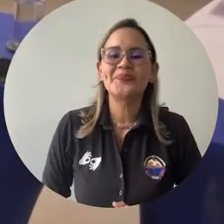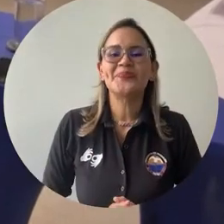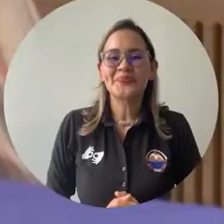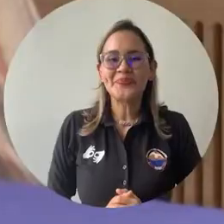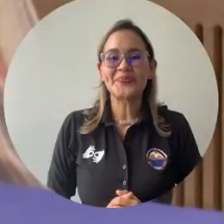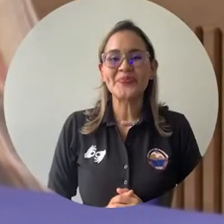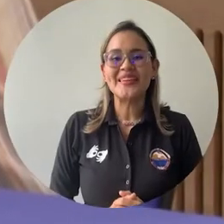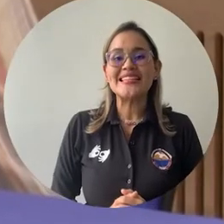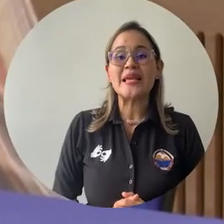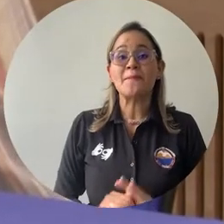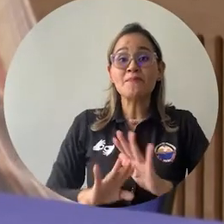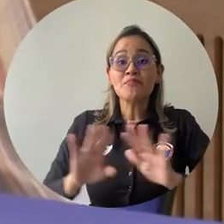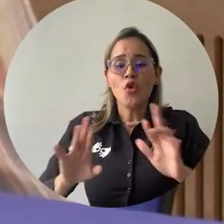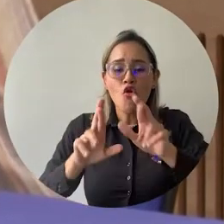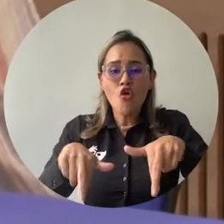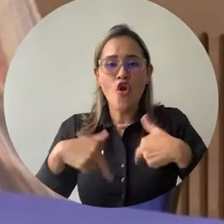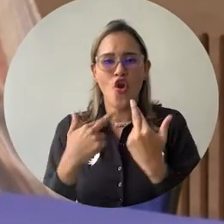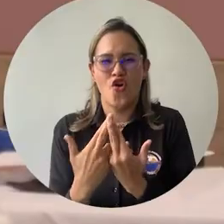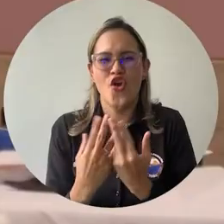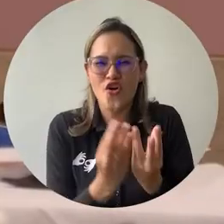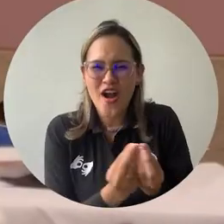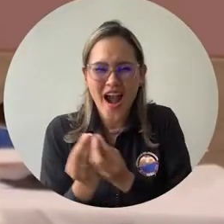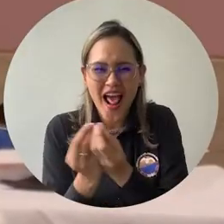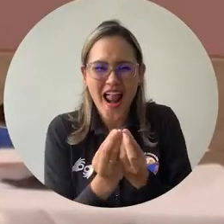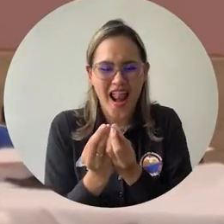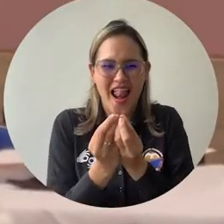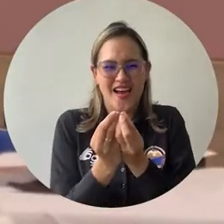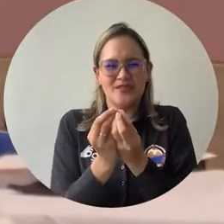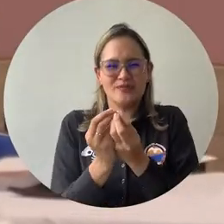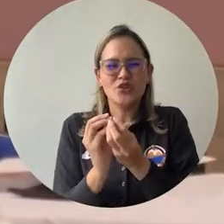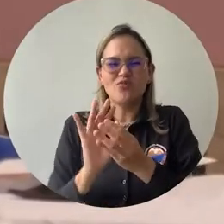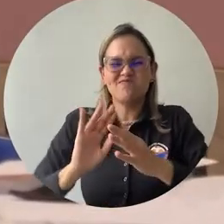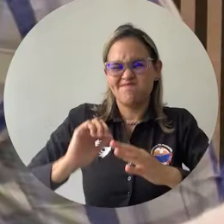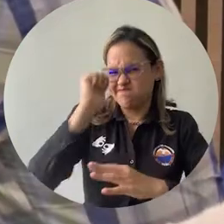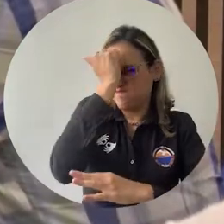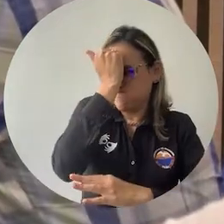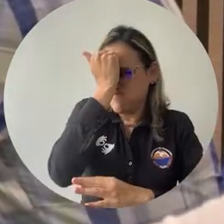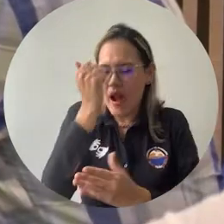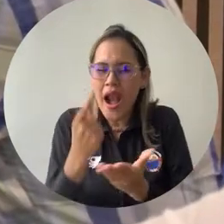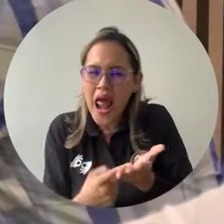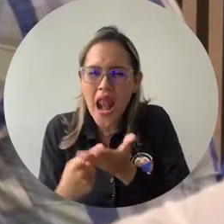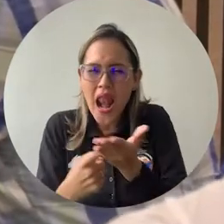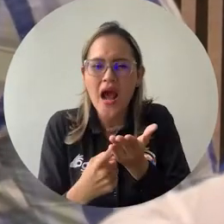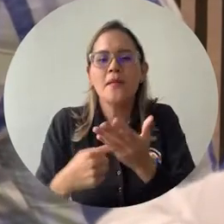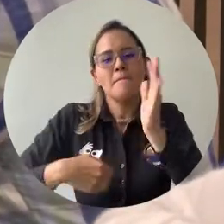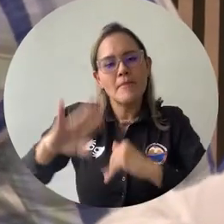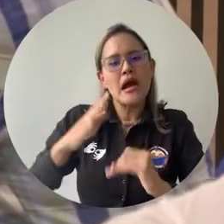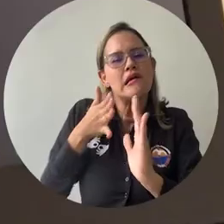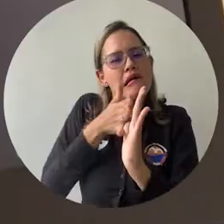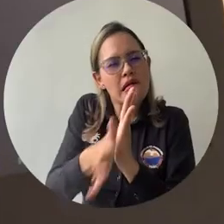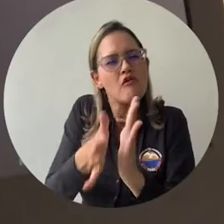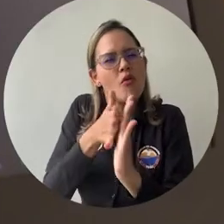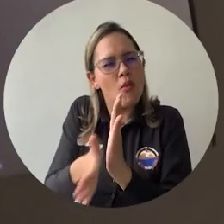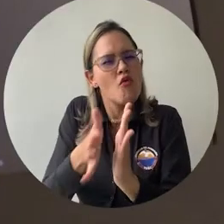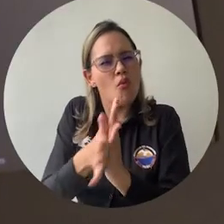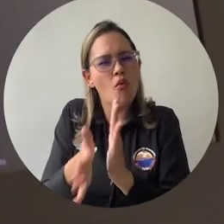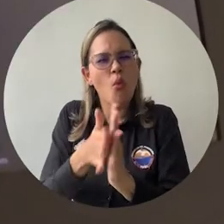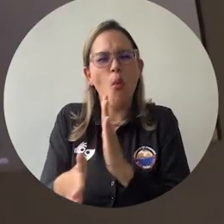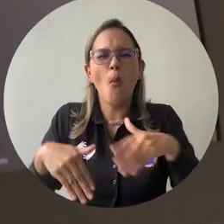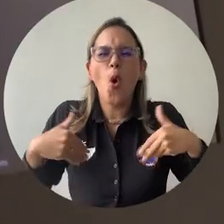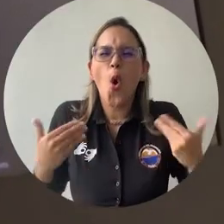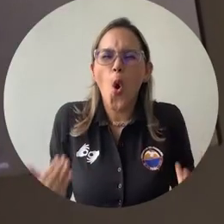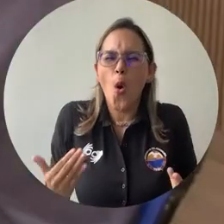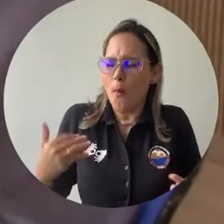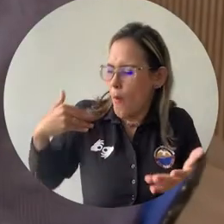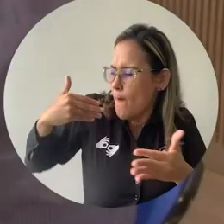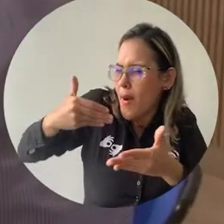sesión del año en curso del Consejo Superior de la Universidad del Magdalena, fue socializado el informe financiero correspondiente al primer semestre de la presente